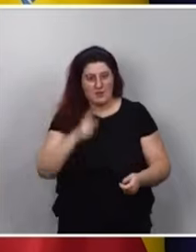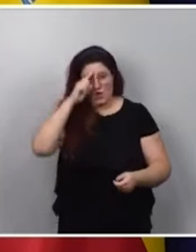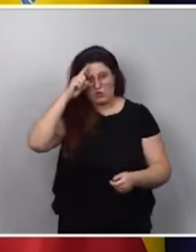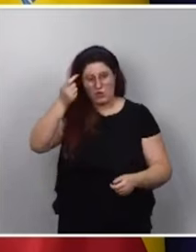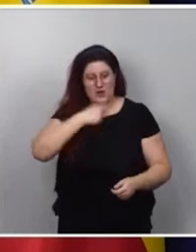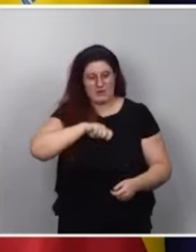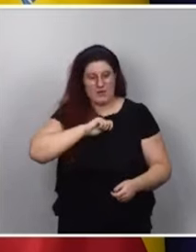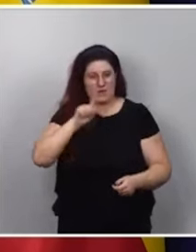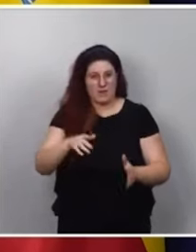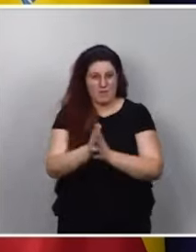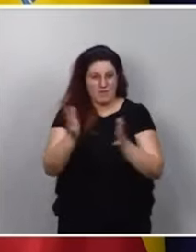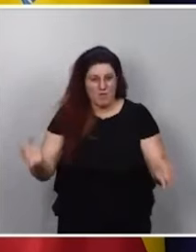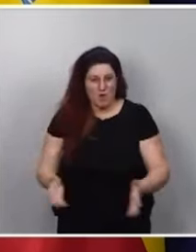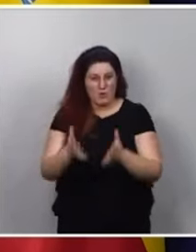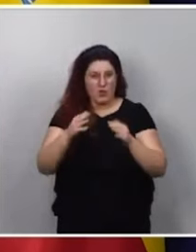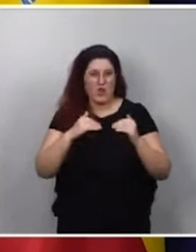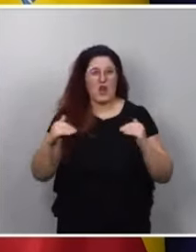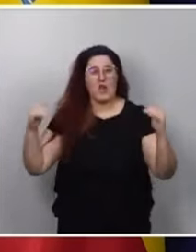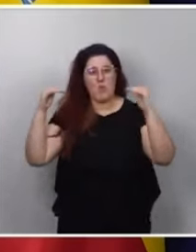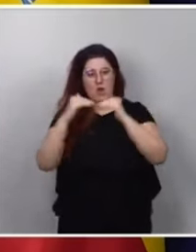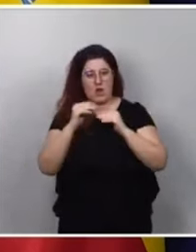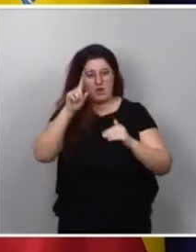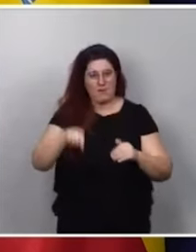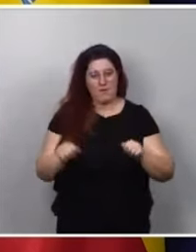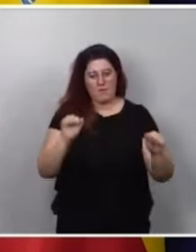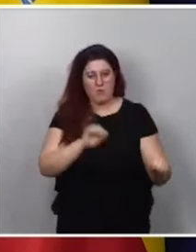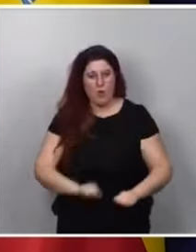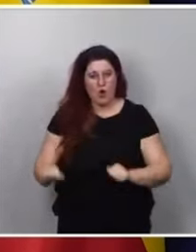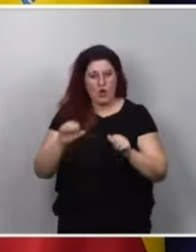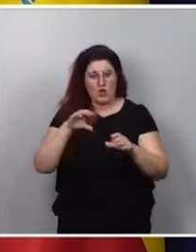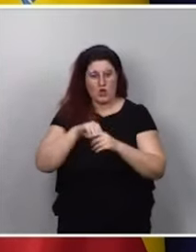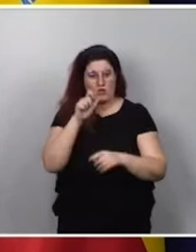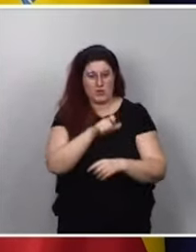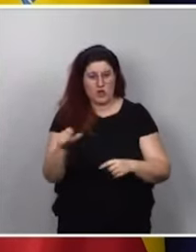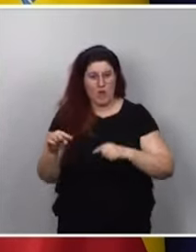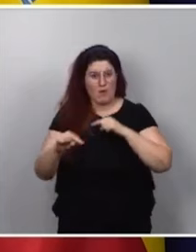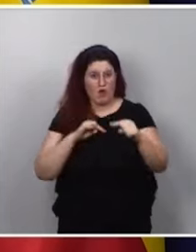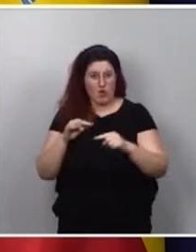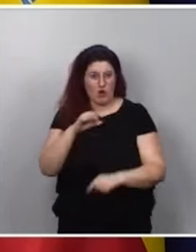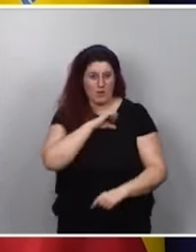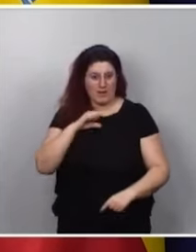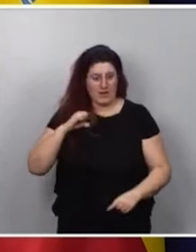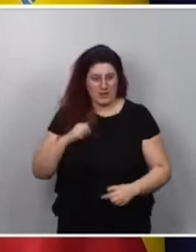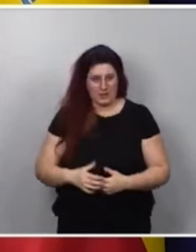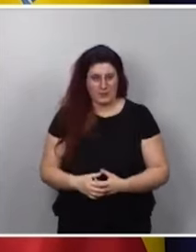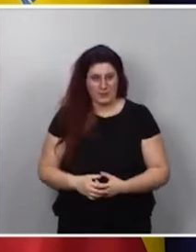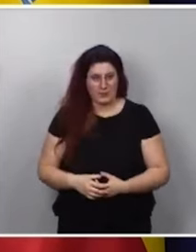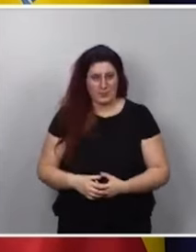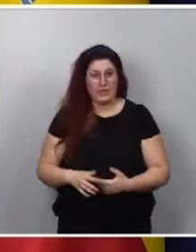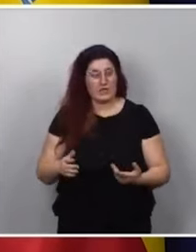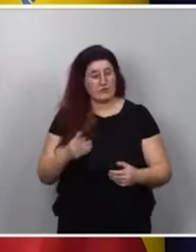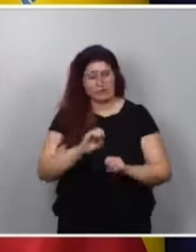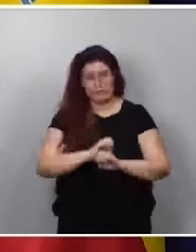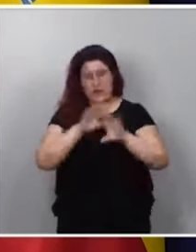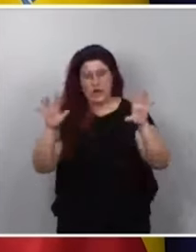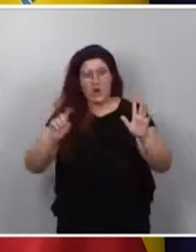fomento de la igualdad y de protección también de los productores independientes. En eso quiero ser muy claro. Esta es una